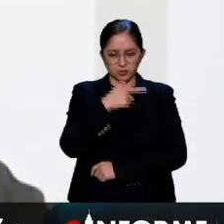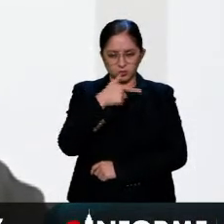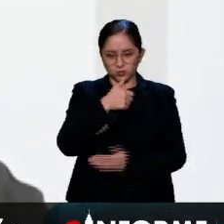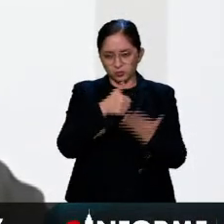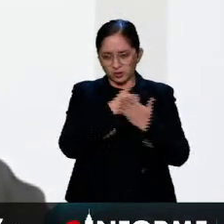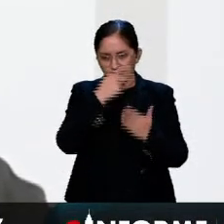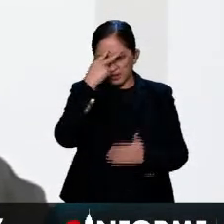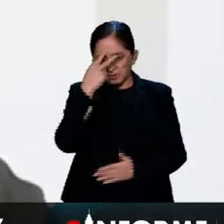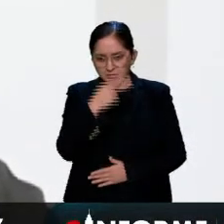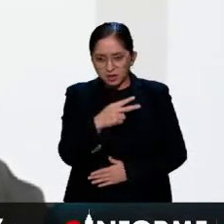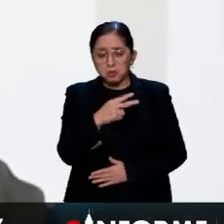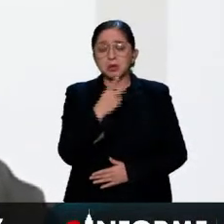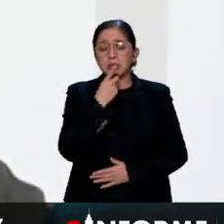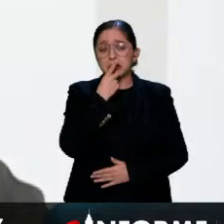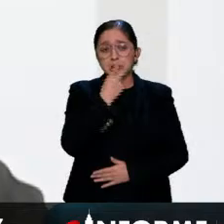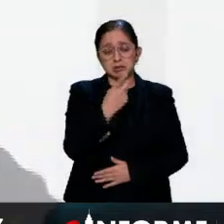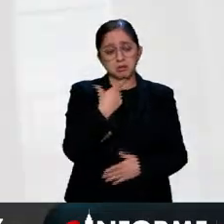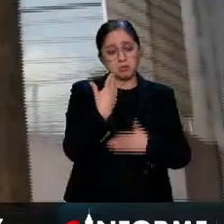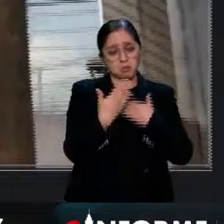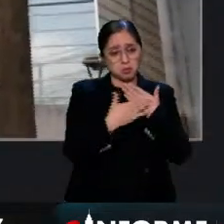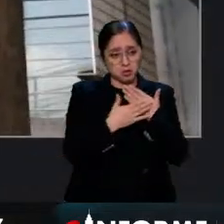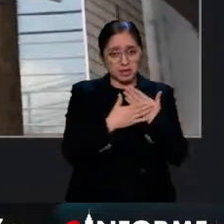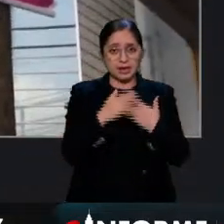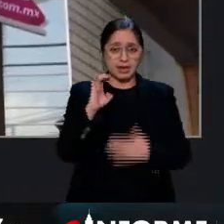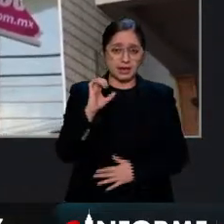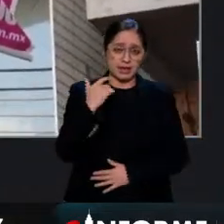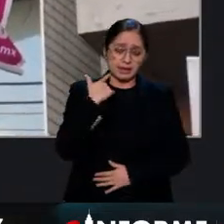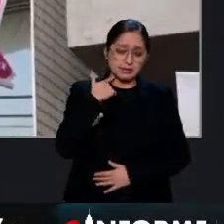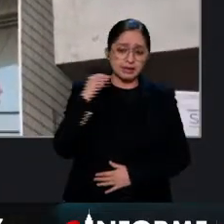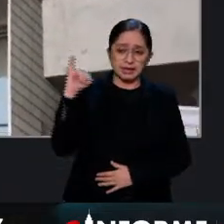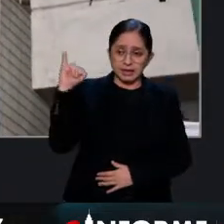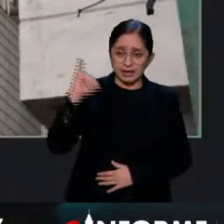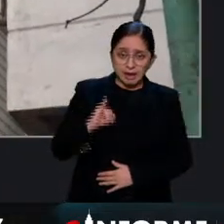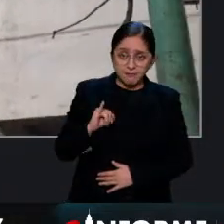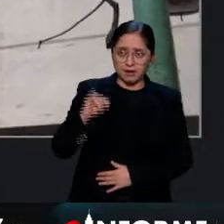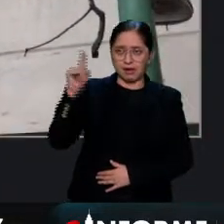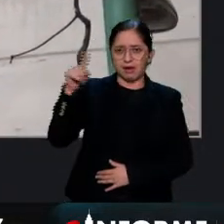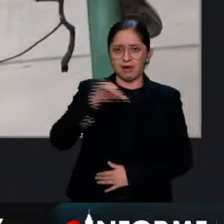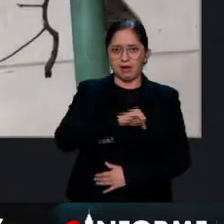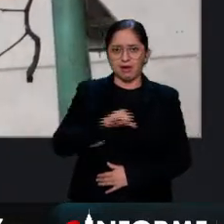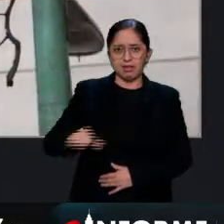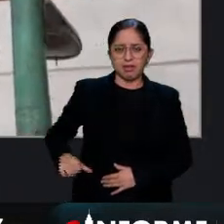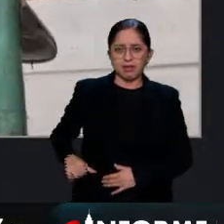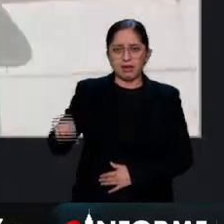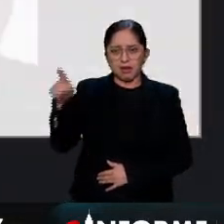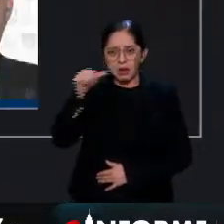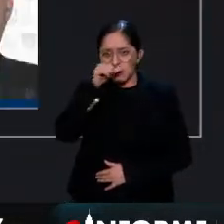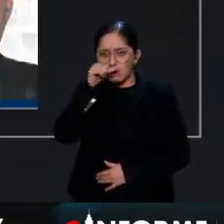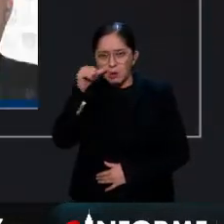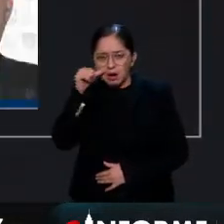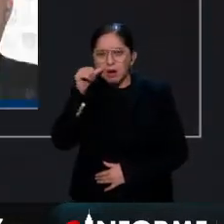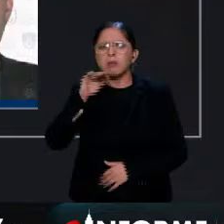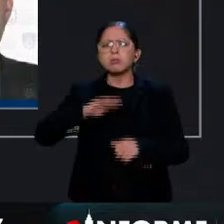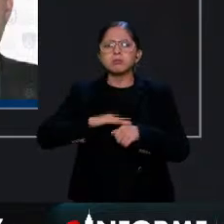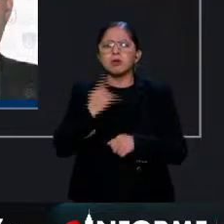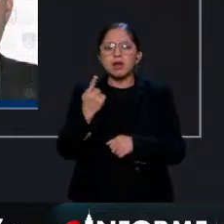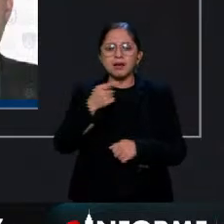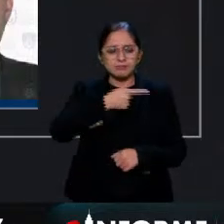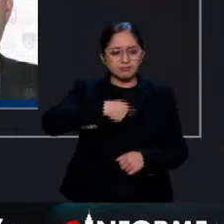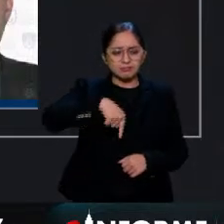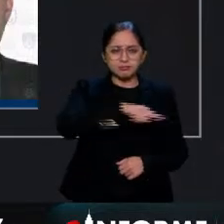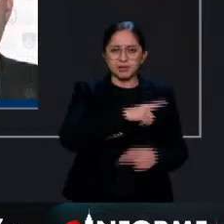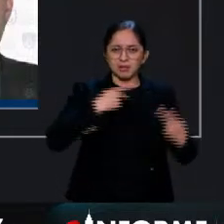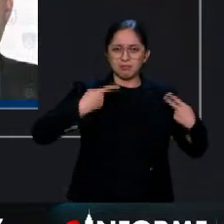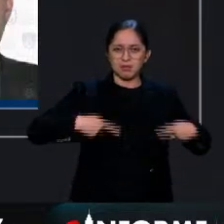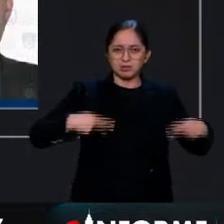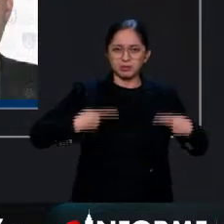podría llamar a exjefes delegacionales de Benito Juárez por las investigaciones que se realizan con respecto al llamado cártel inmobiliario, pero es